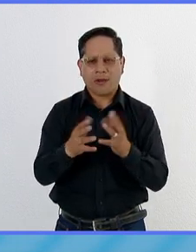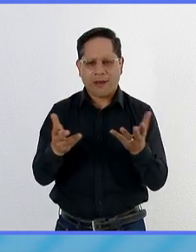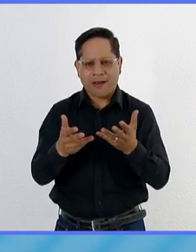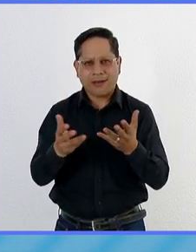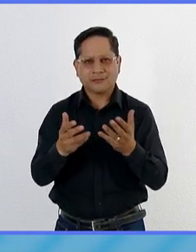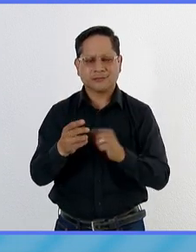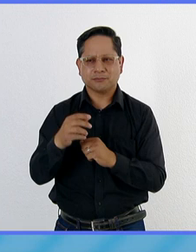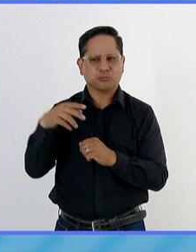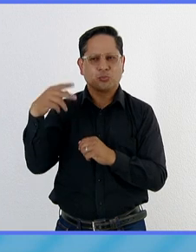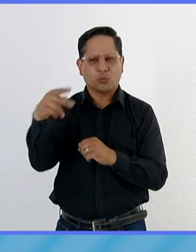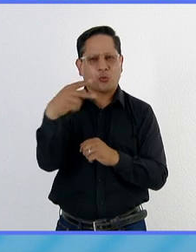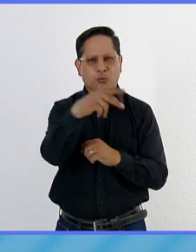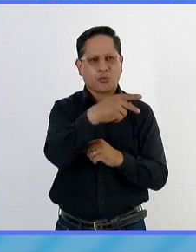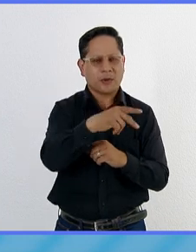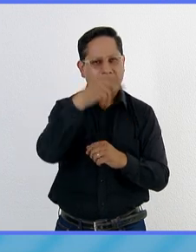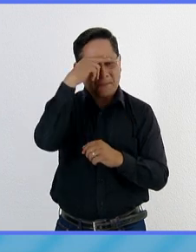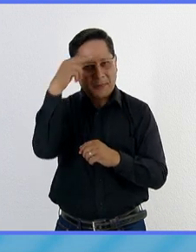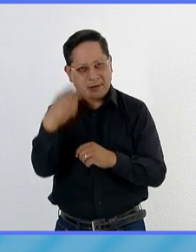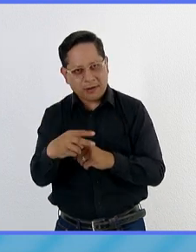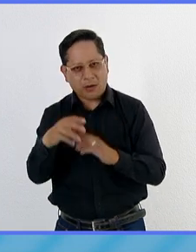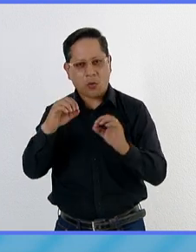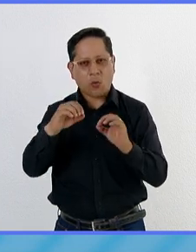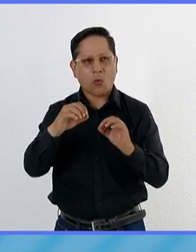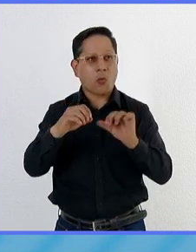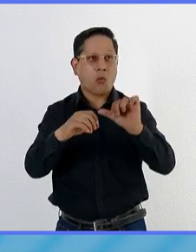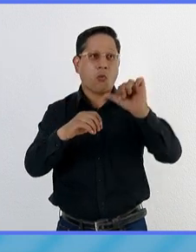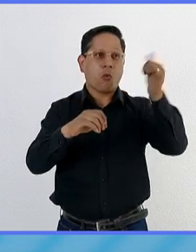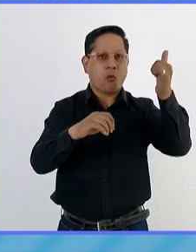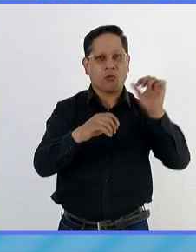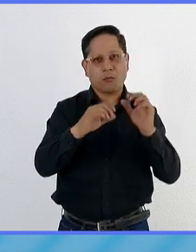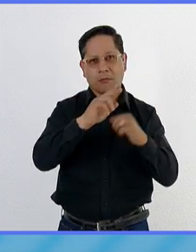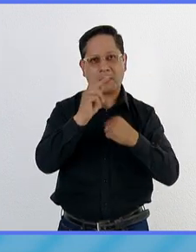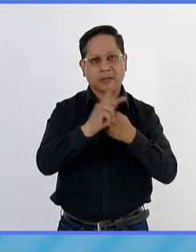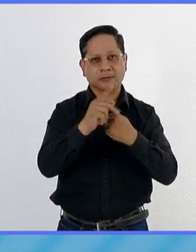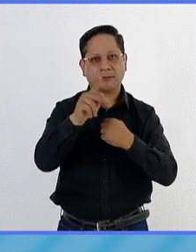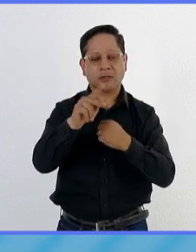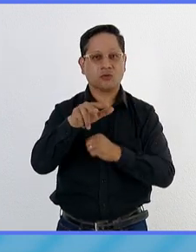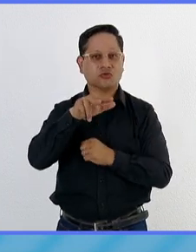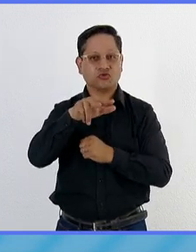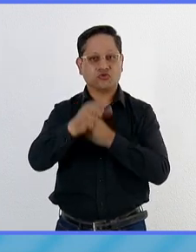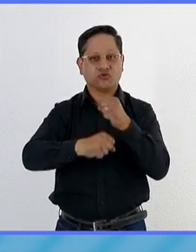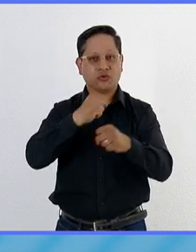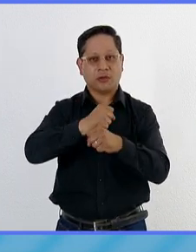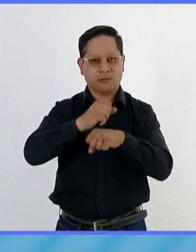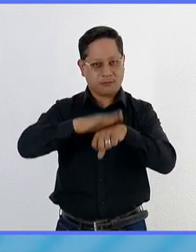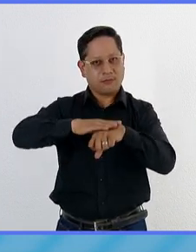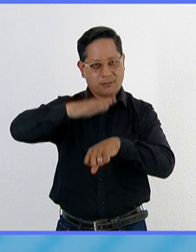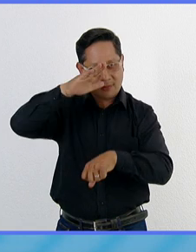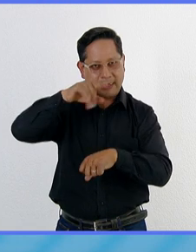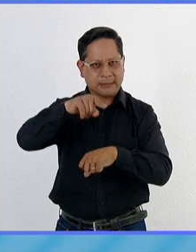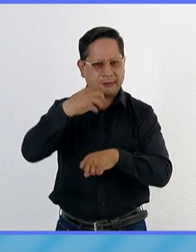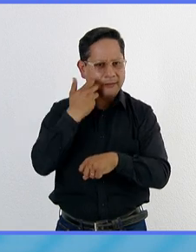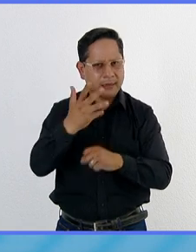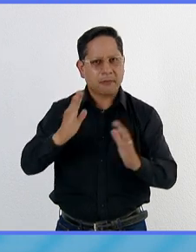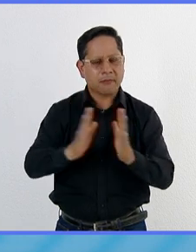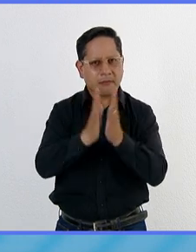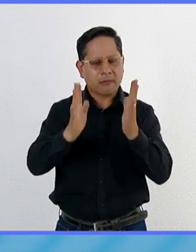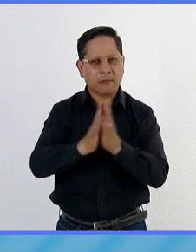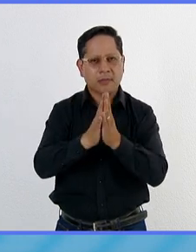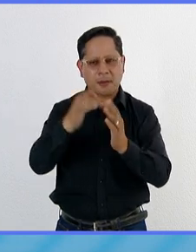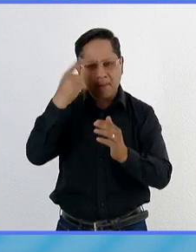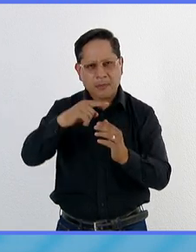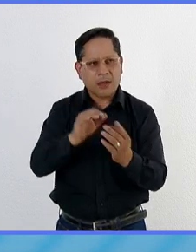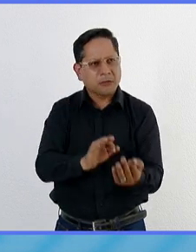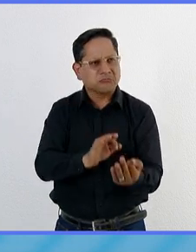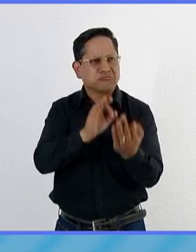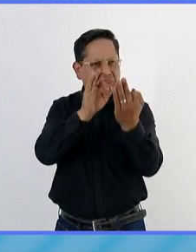colectivas que sean mexicanas o extranjeras, pero eso sí mayores de edad, que busquen participar en esta iniciativa que impulsa la